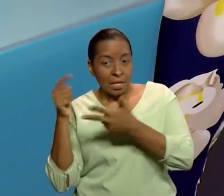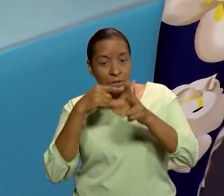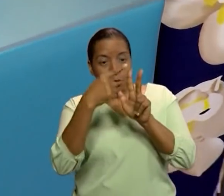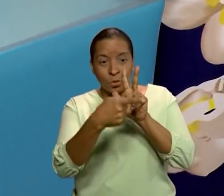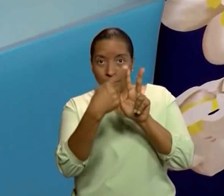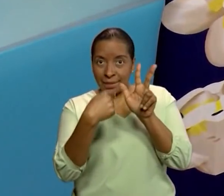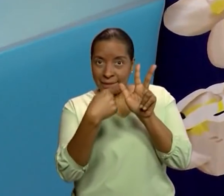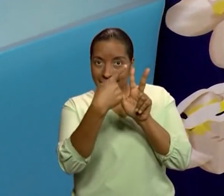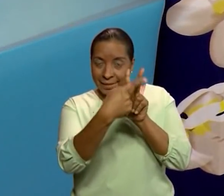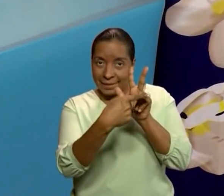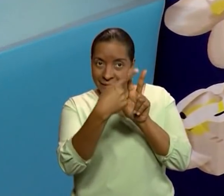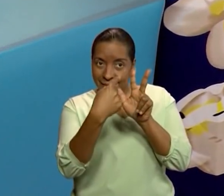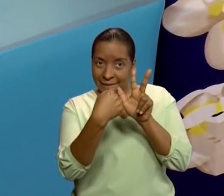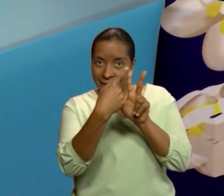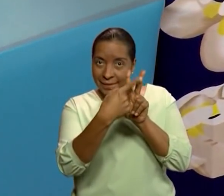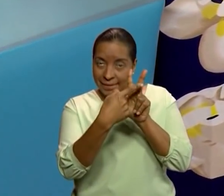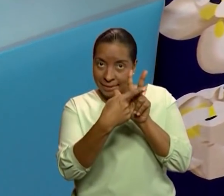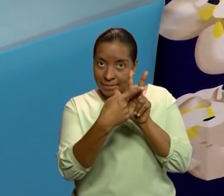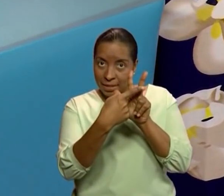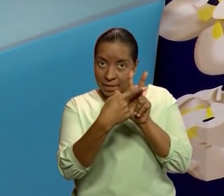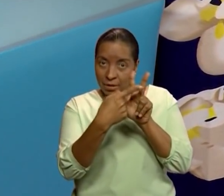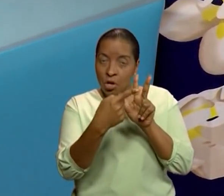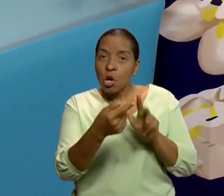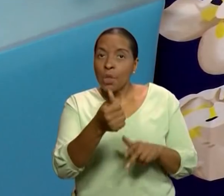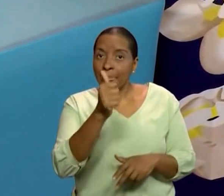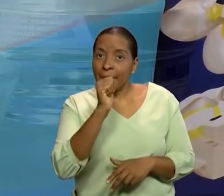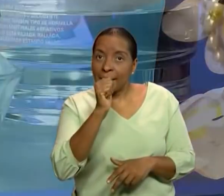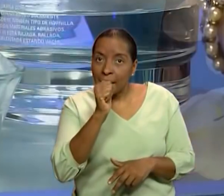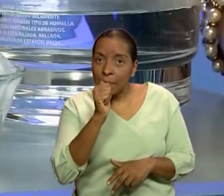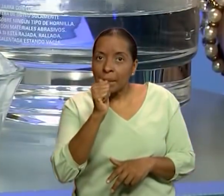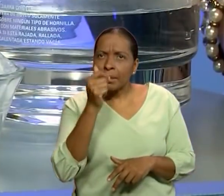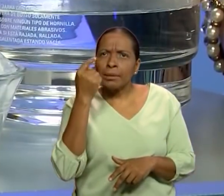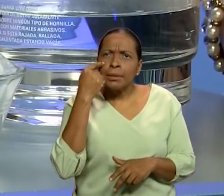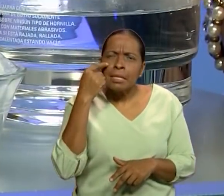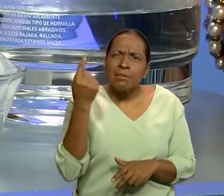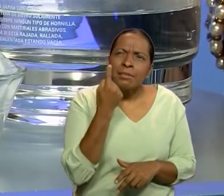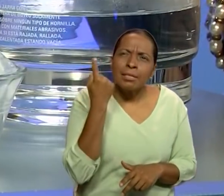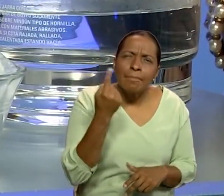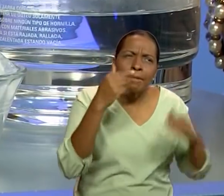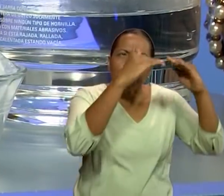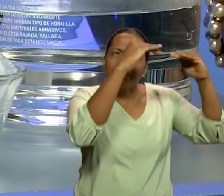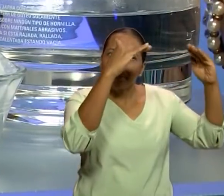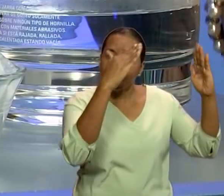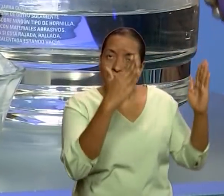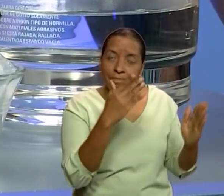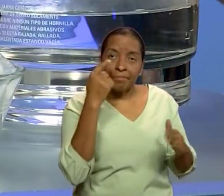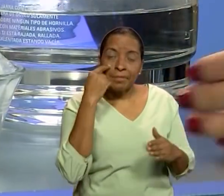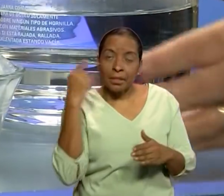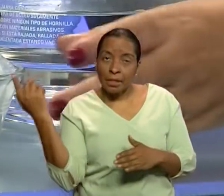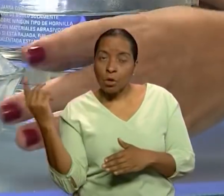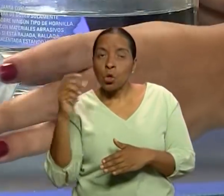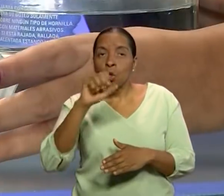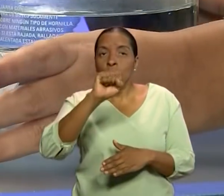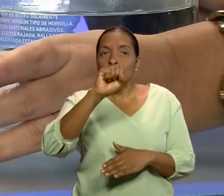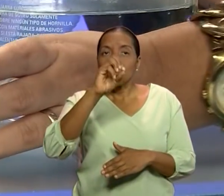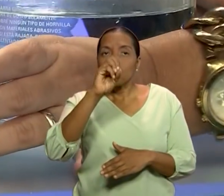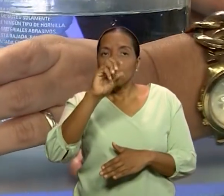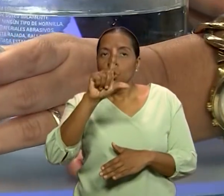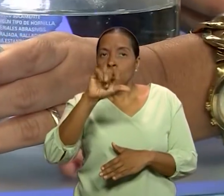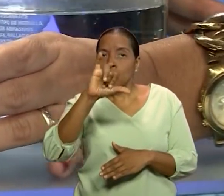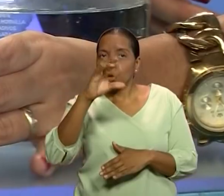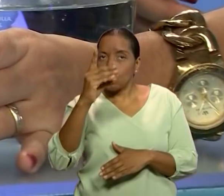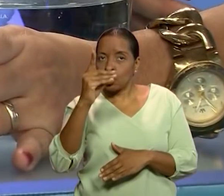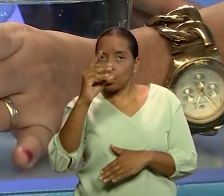que yo sé que ustedes conocen y que ven todos los días en su casa. El estado sólido son como estos